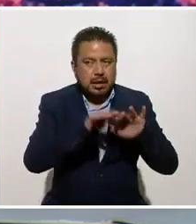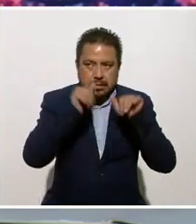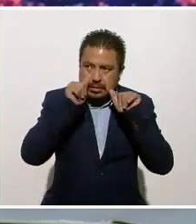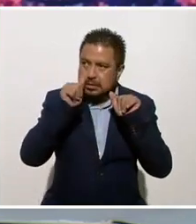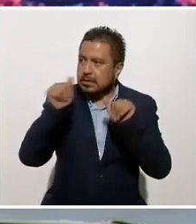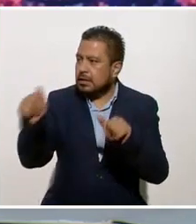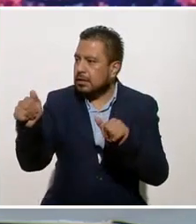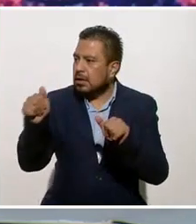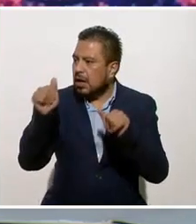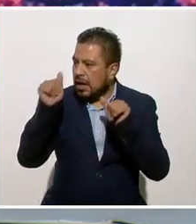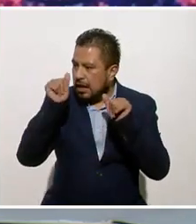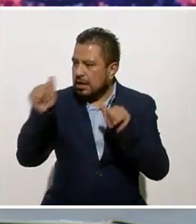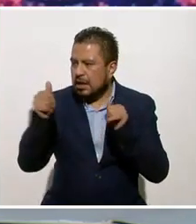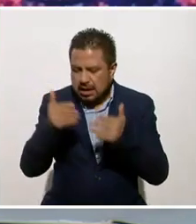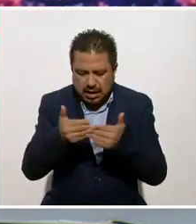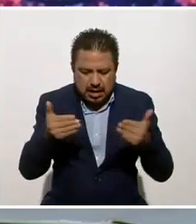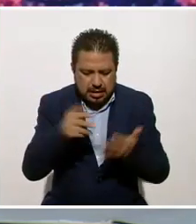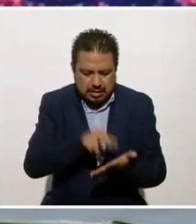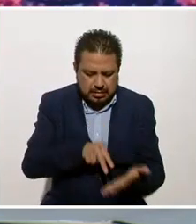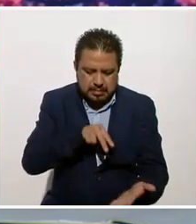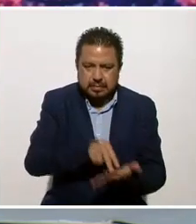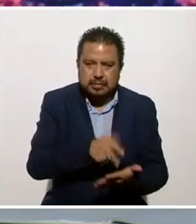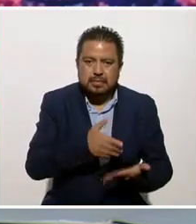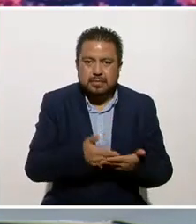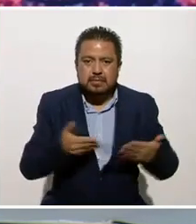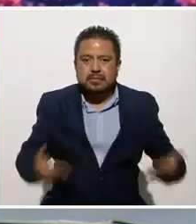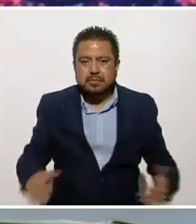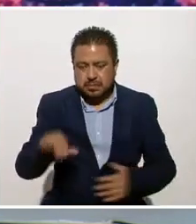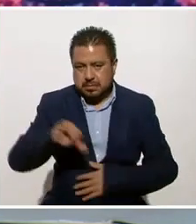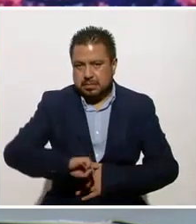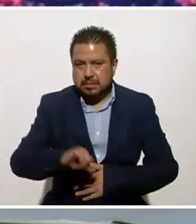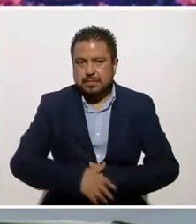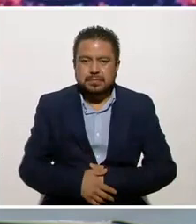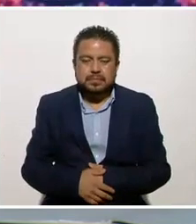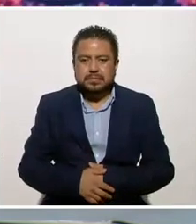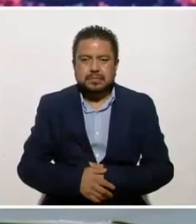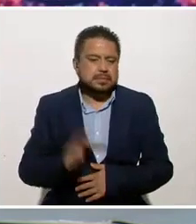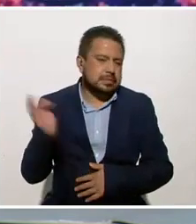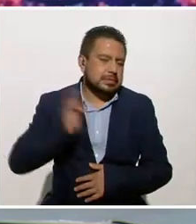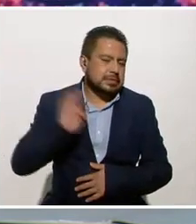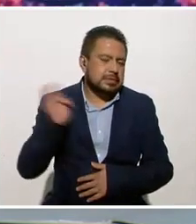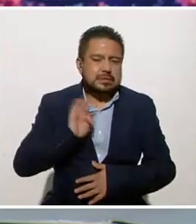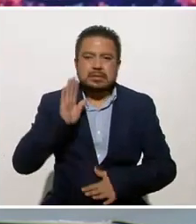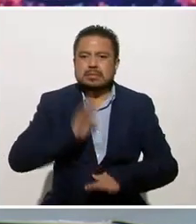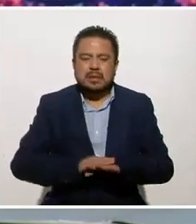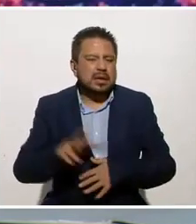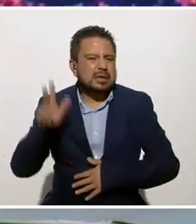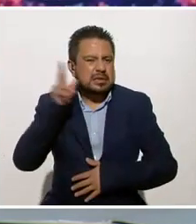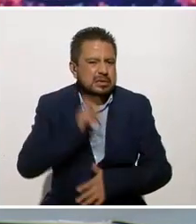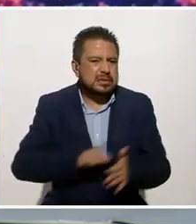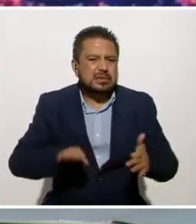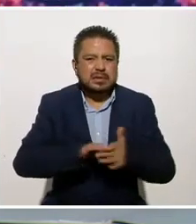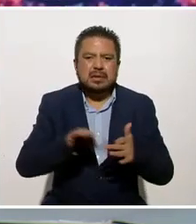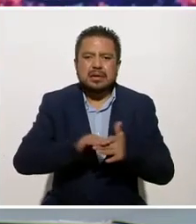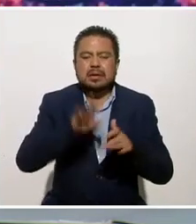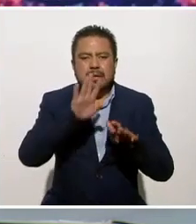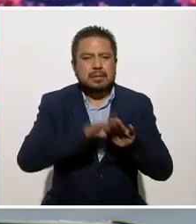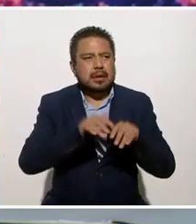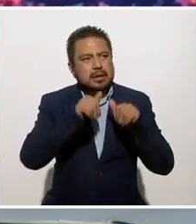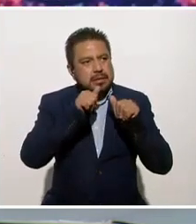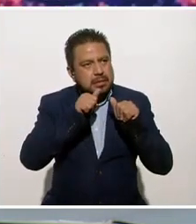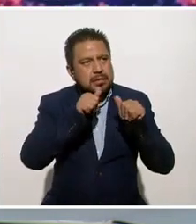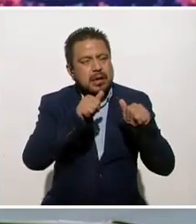atentos al momento presente. Es muy, quizás ya muy trillado escuchar que dice mantente atento